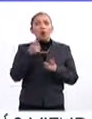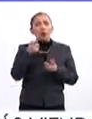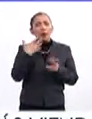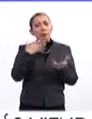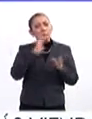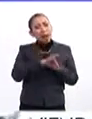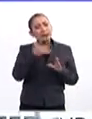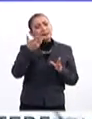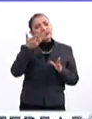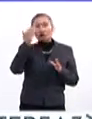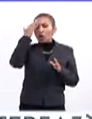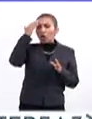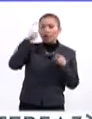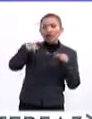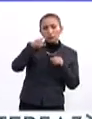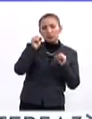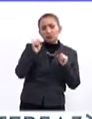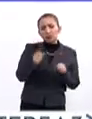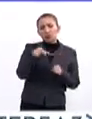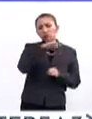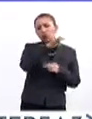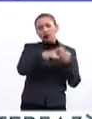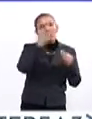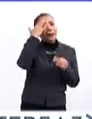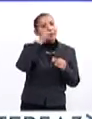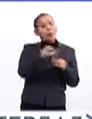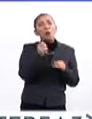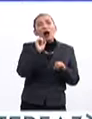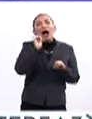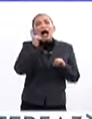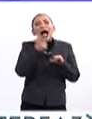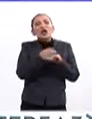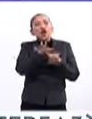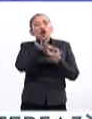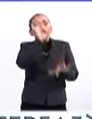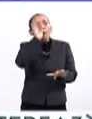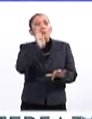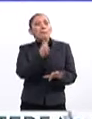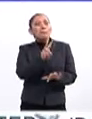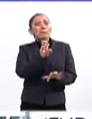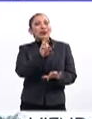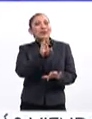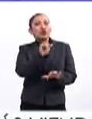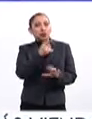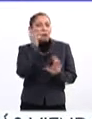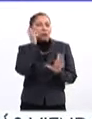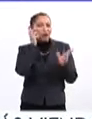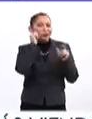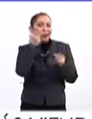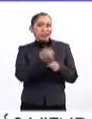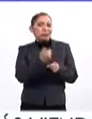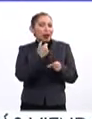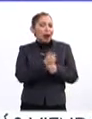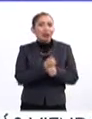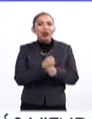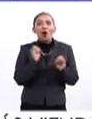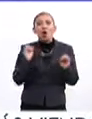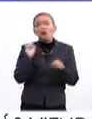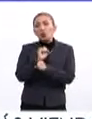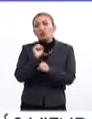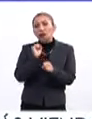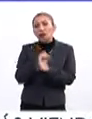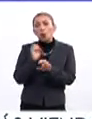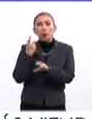asimilado más porque seguramente todos nos sabemos algunos versos de Sor Juana que escuchamos en la primaria, en la